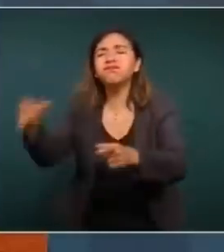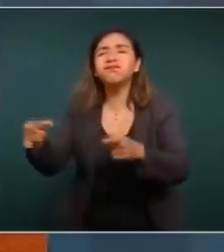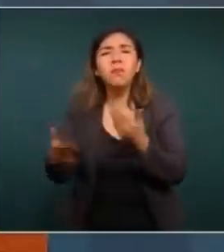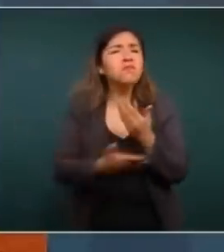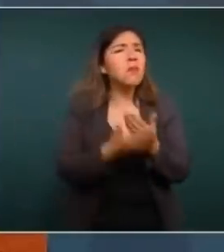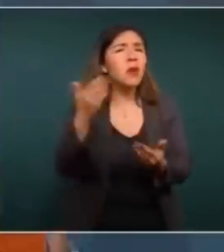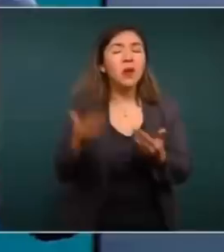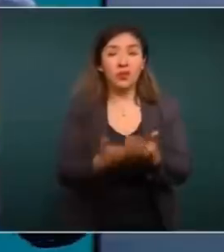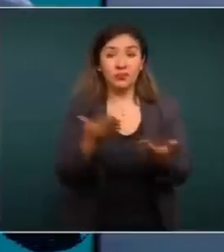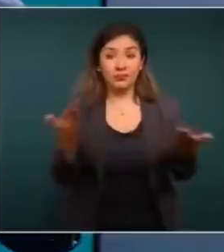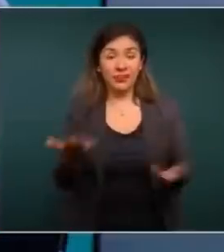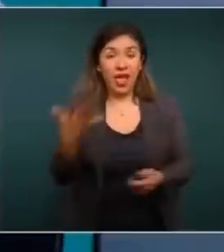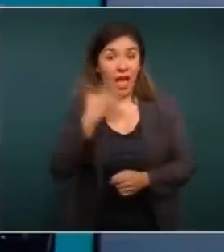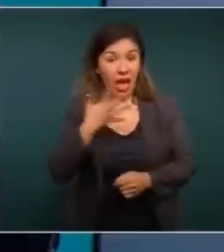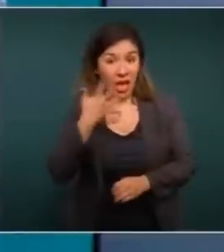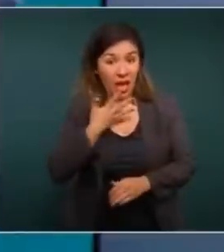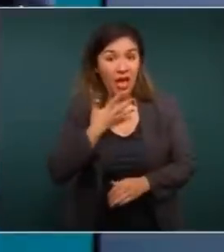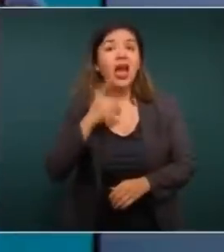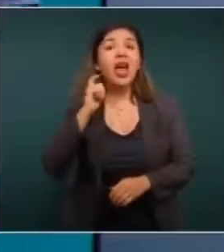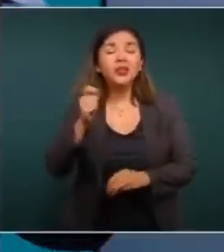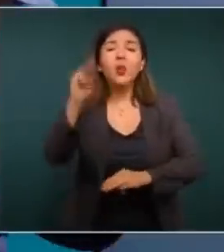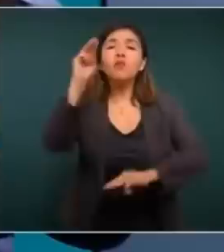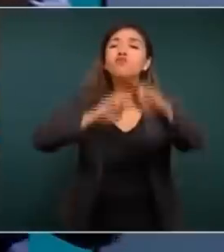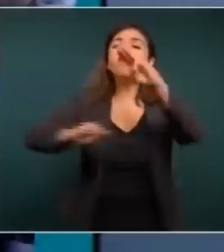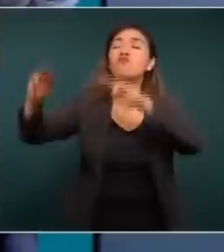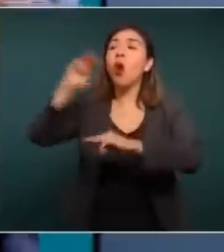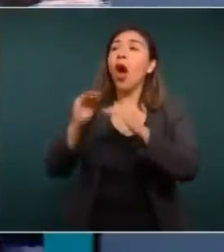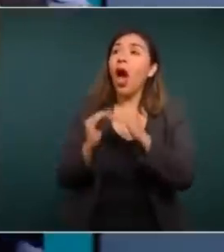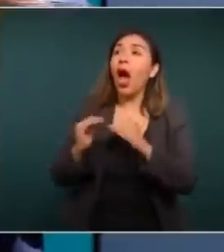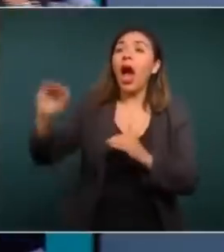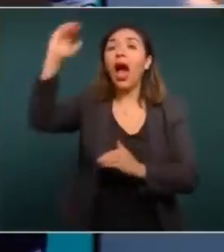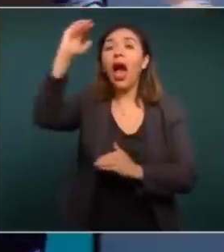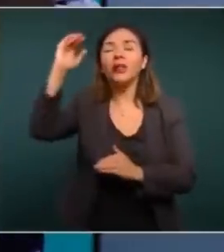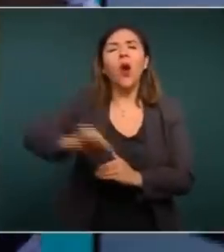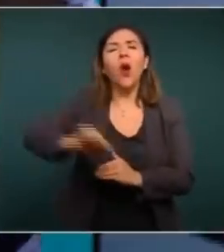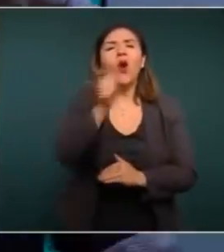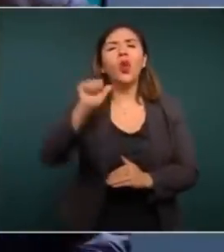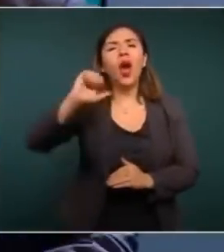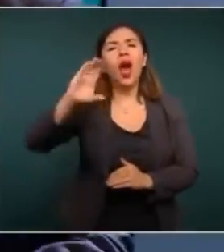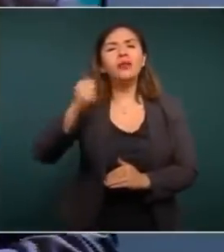Entonces, lo que hay es Monte Alto y Acahuales.